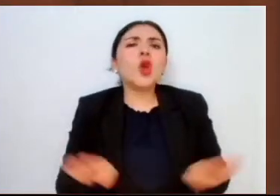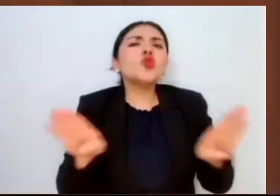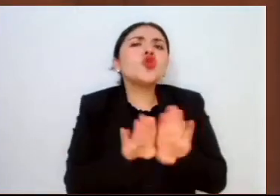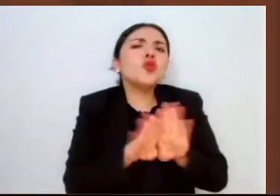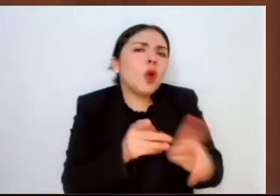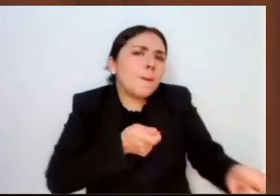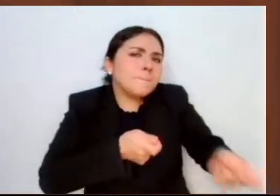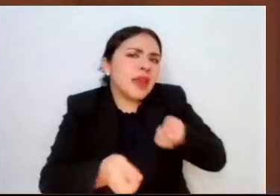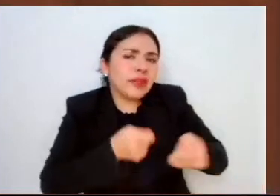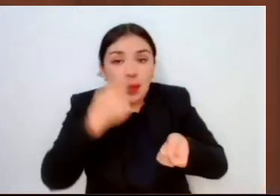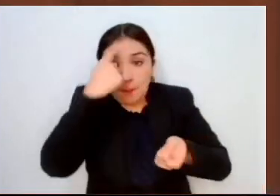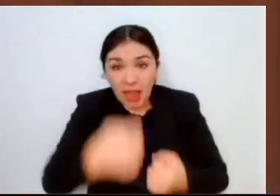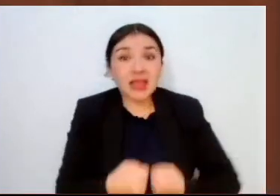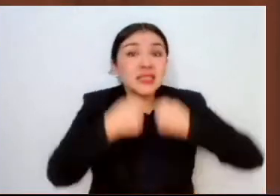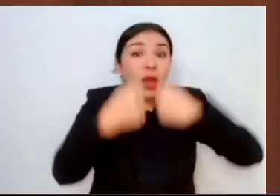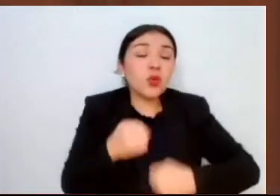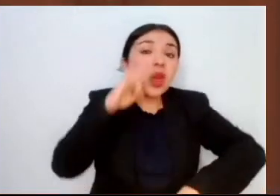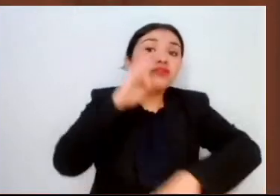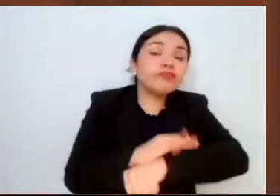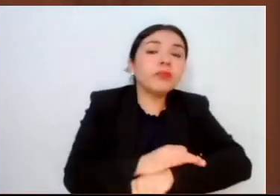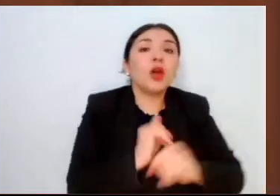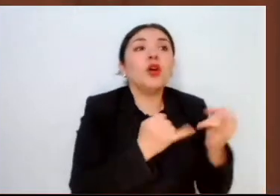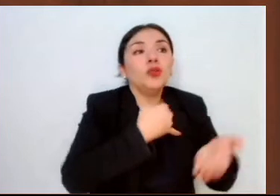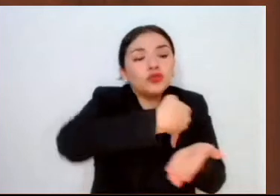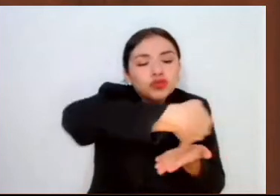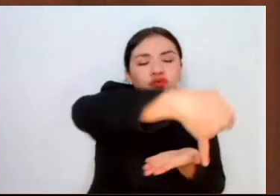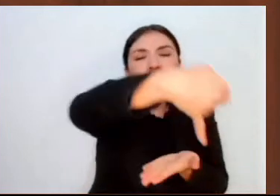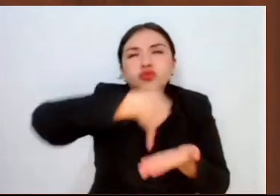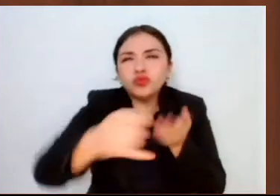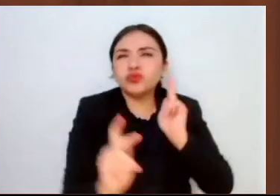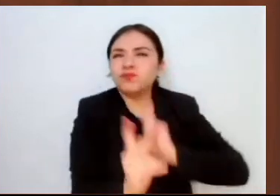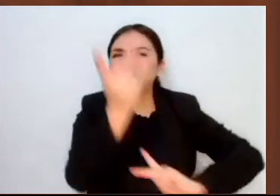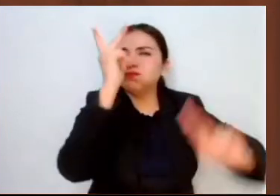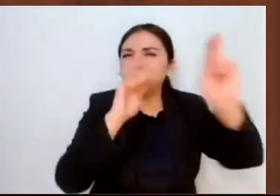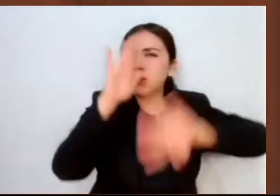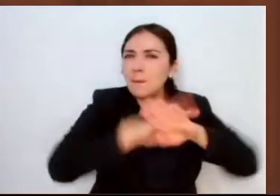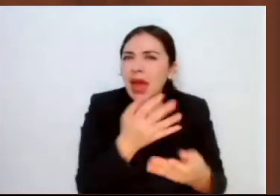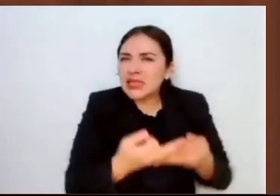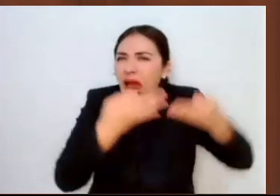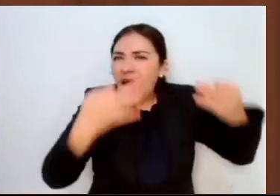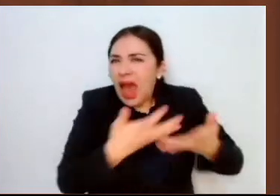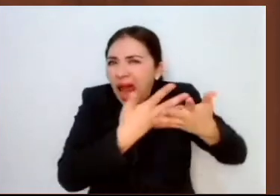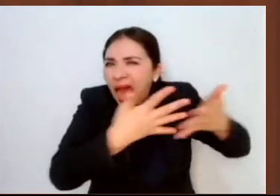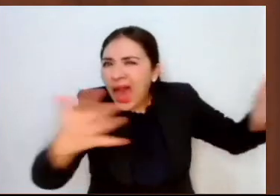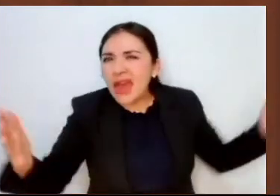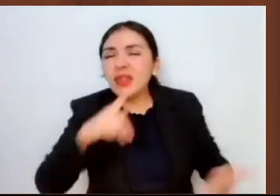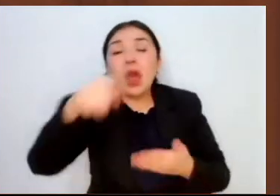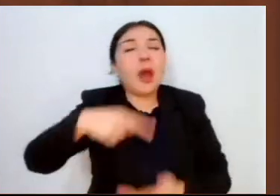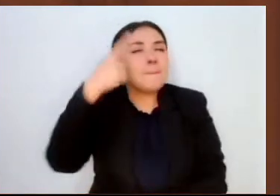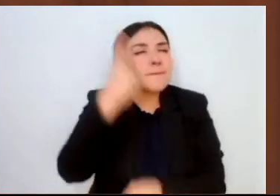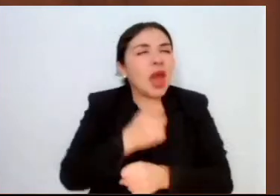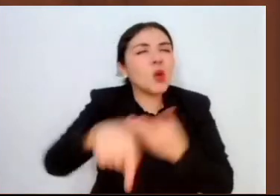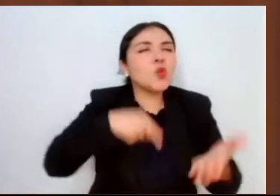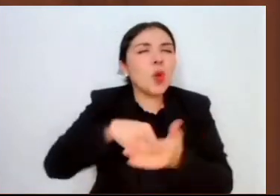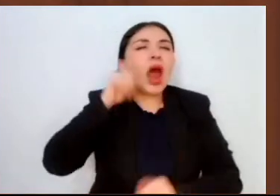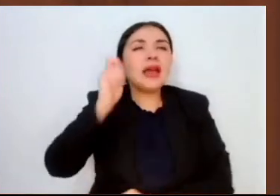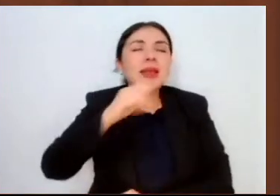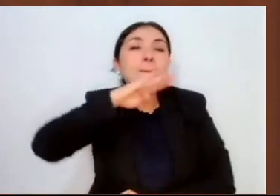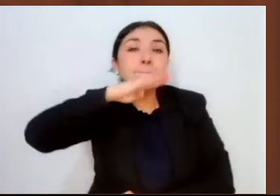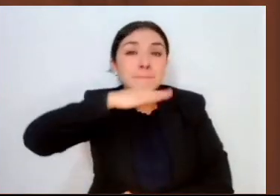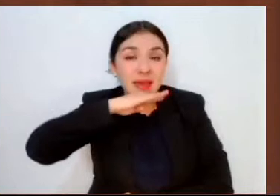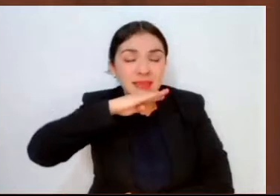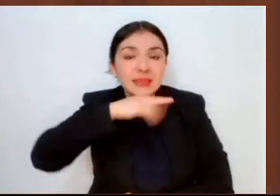aseguramiento de cultivos extensivos, en particular del maíz, han permitido a los pequeños productores